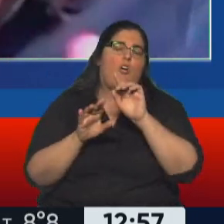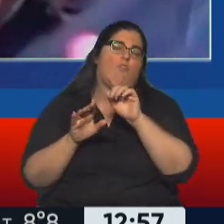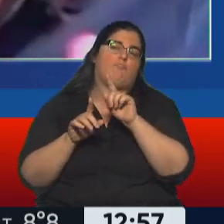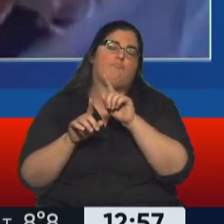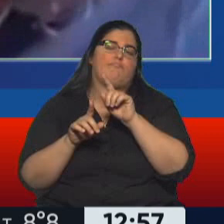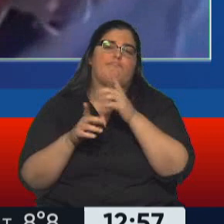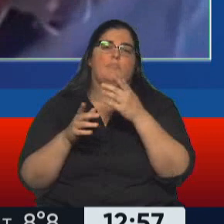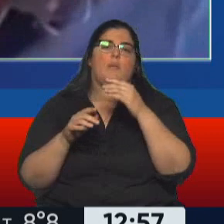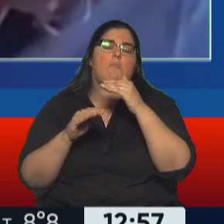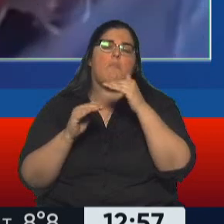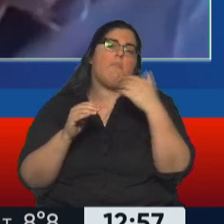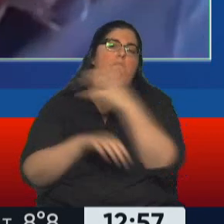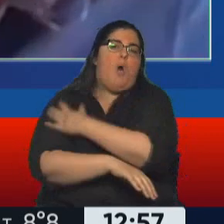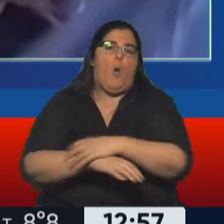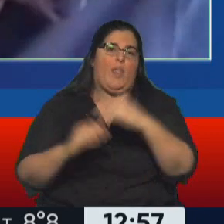% de la población total.